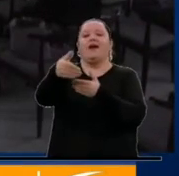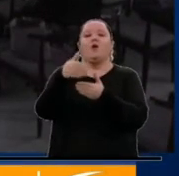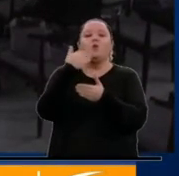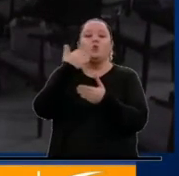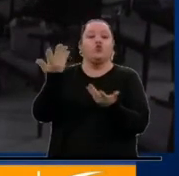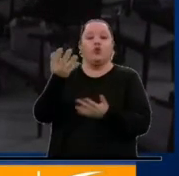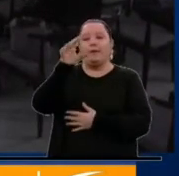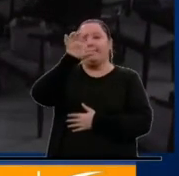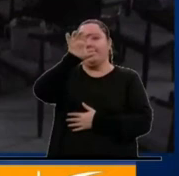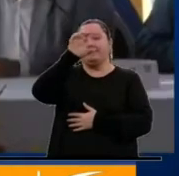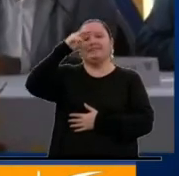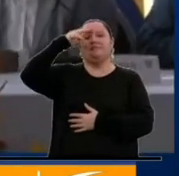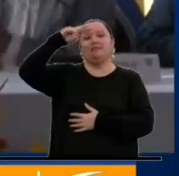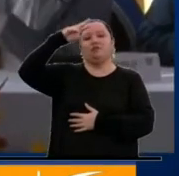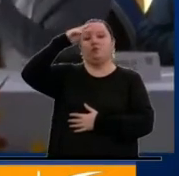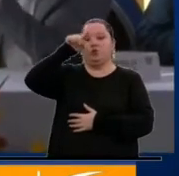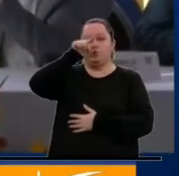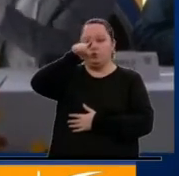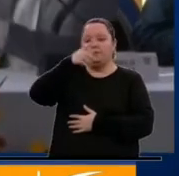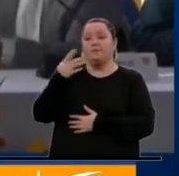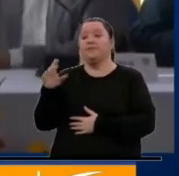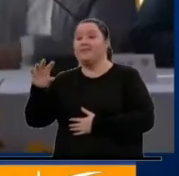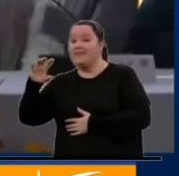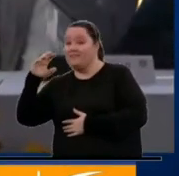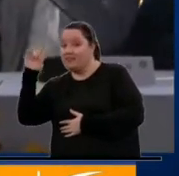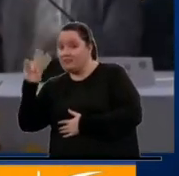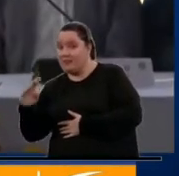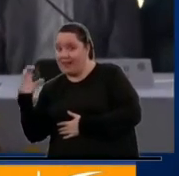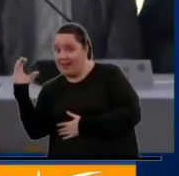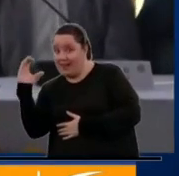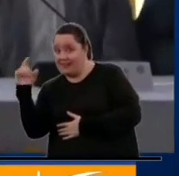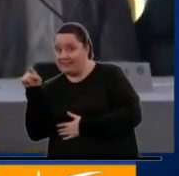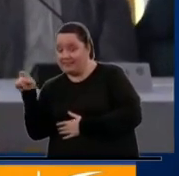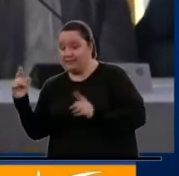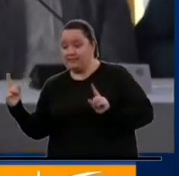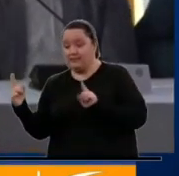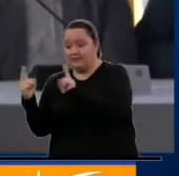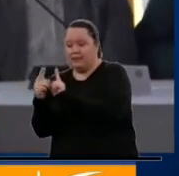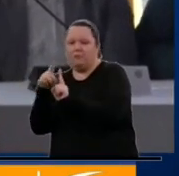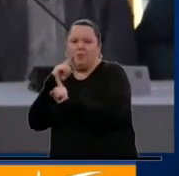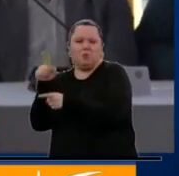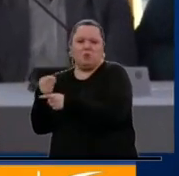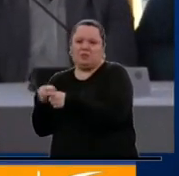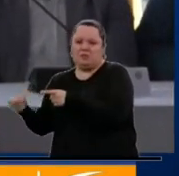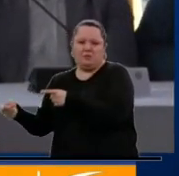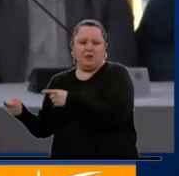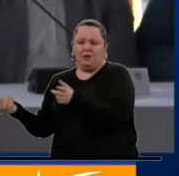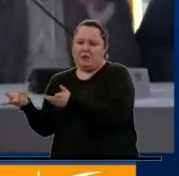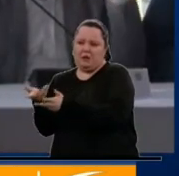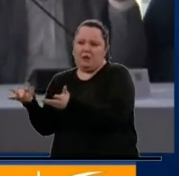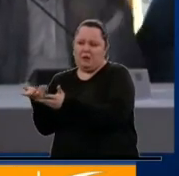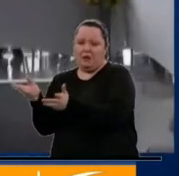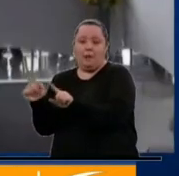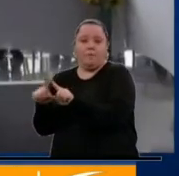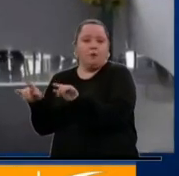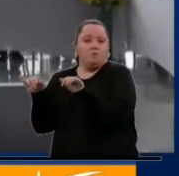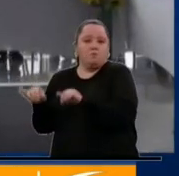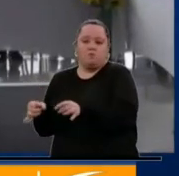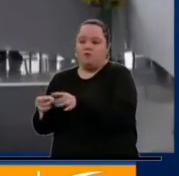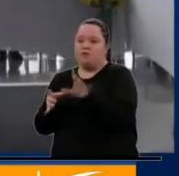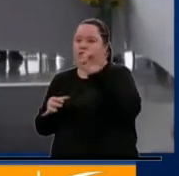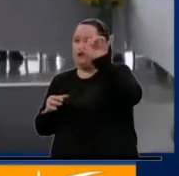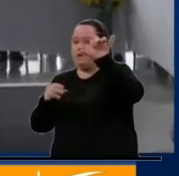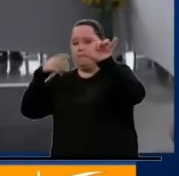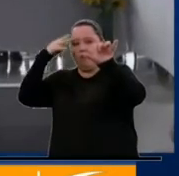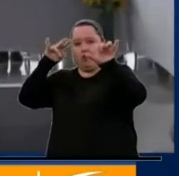México. Esto que vamos a tener en Caracas podría ser una reunión de una semana, un intervalo, pero se mantendría la fecha en México.